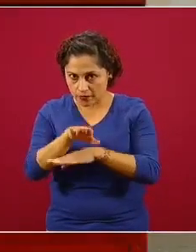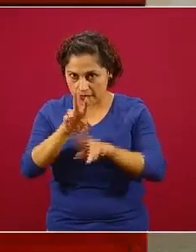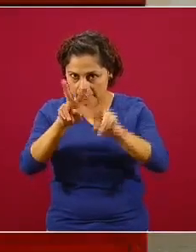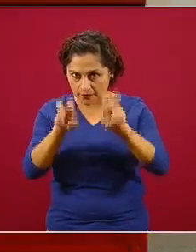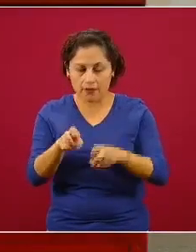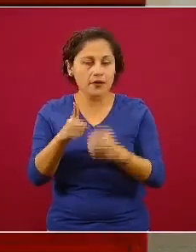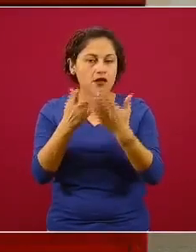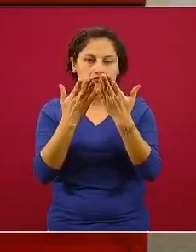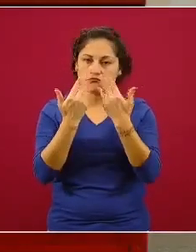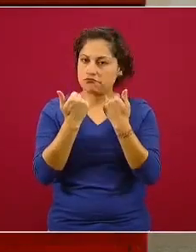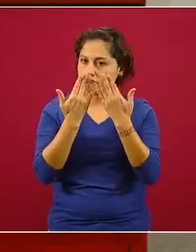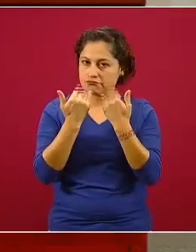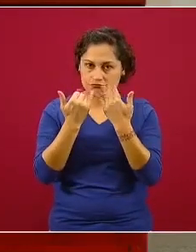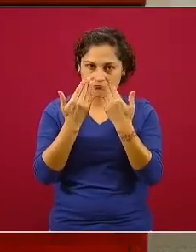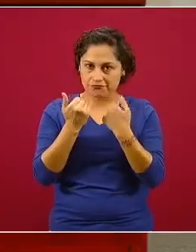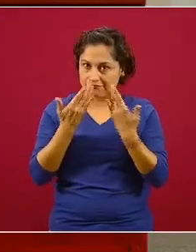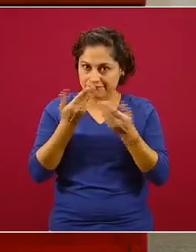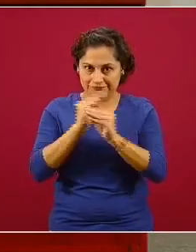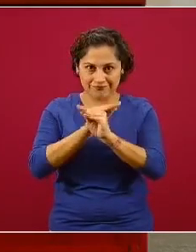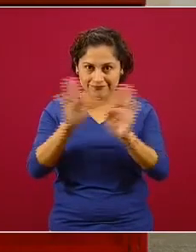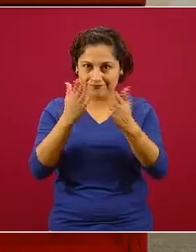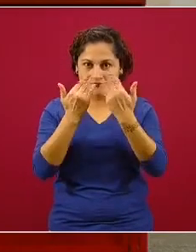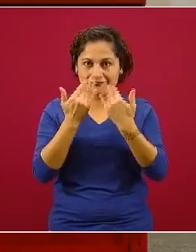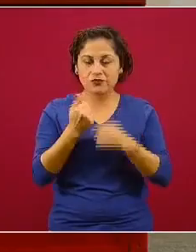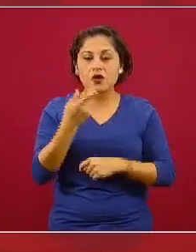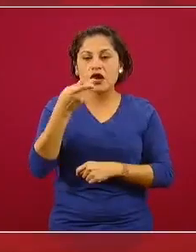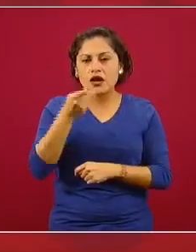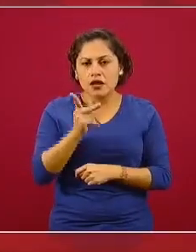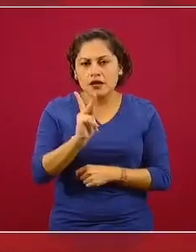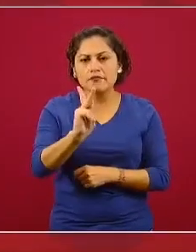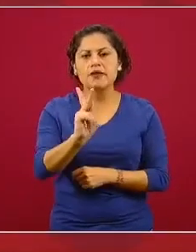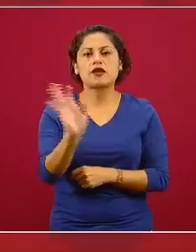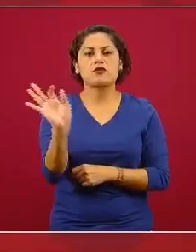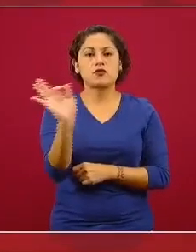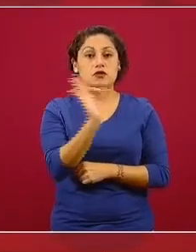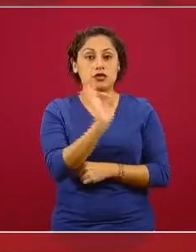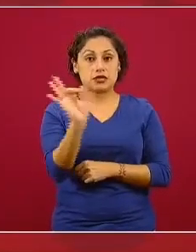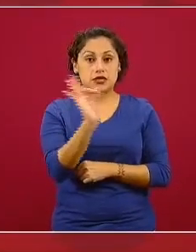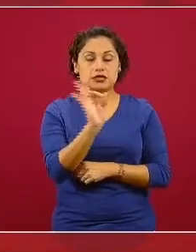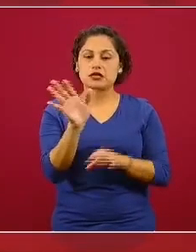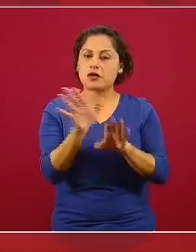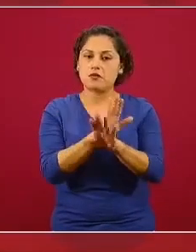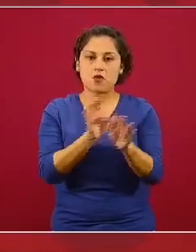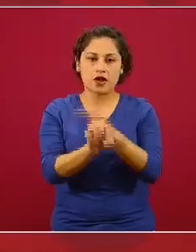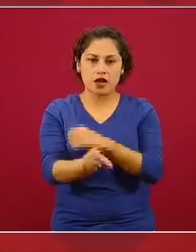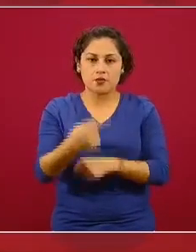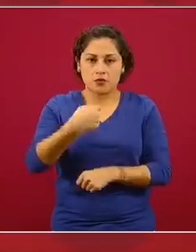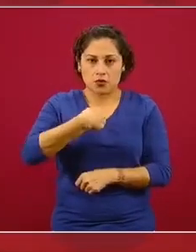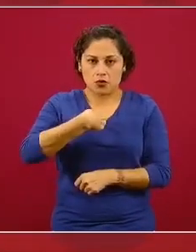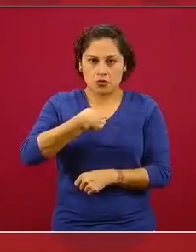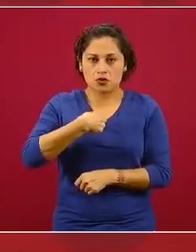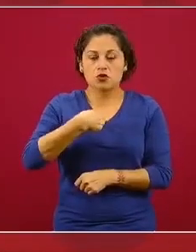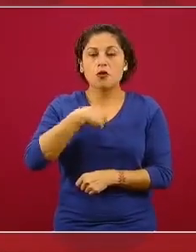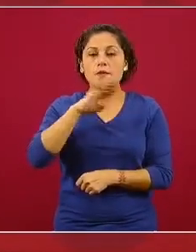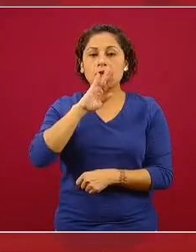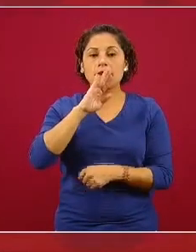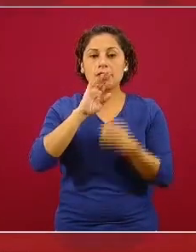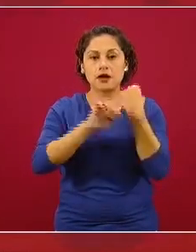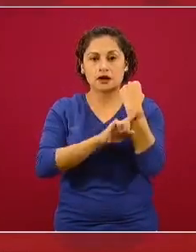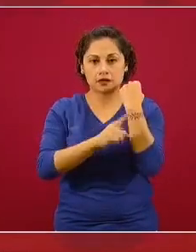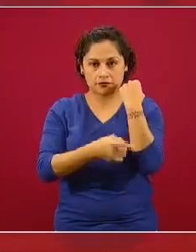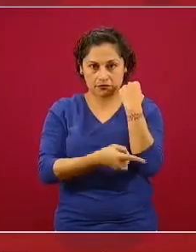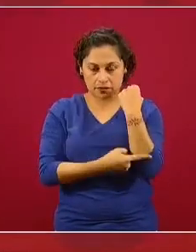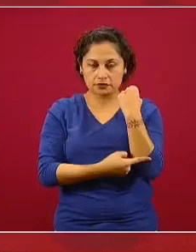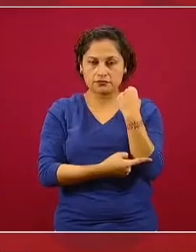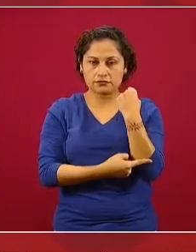que puede pasar es que exista transferencia de anticuerpos por vía placentaria. Cuando una madre